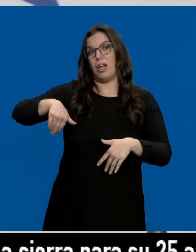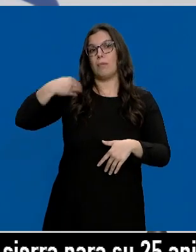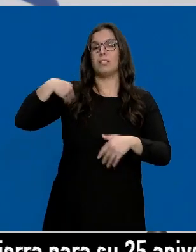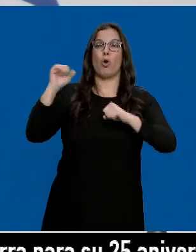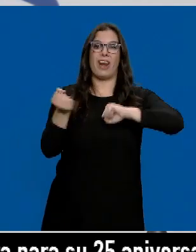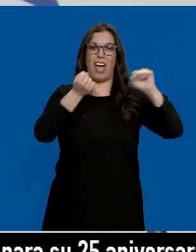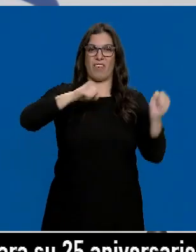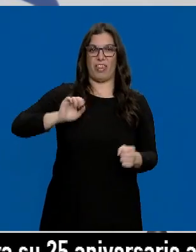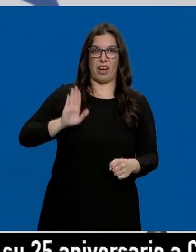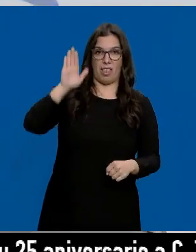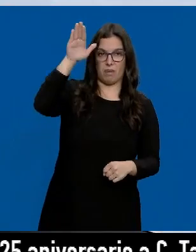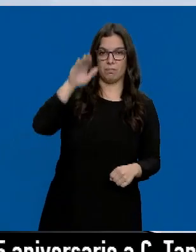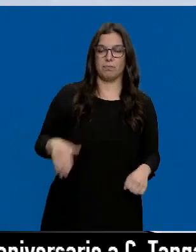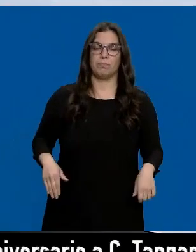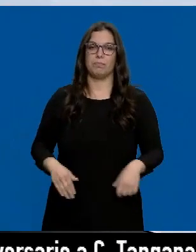Navacerrada.